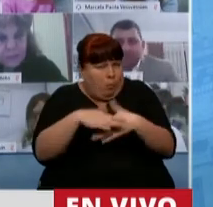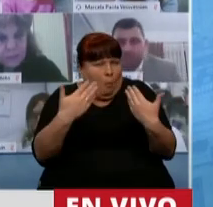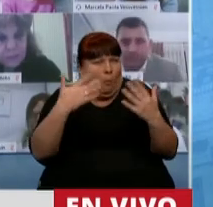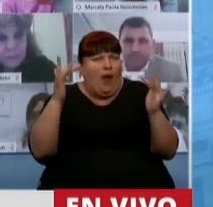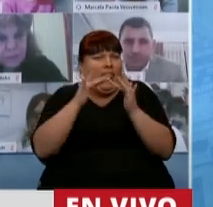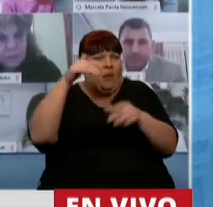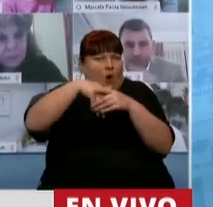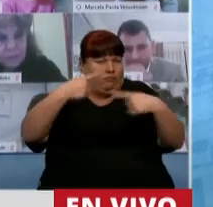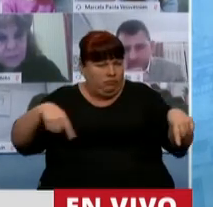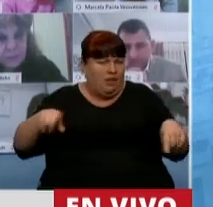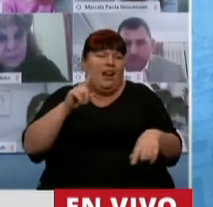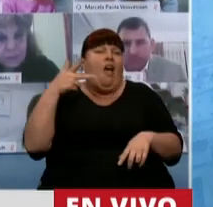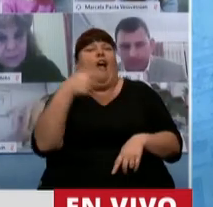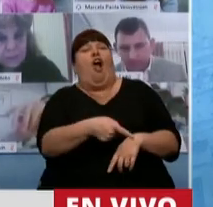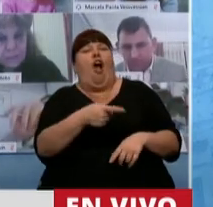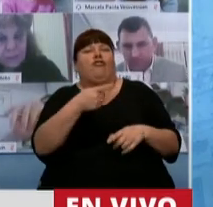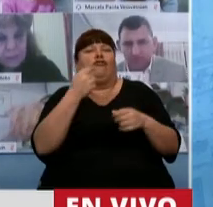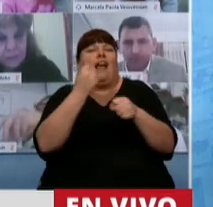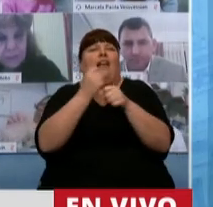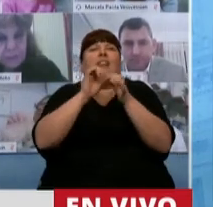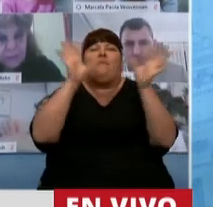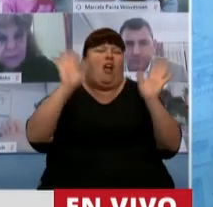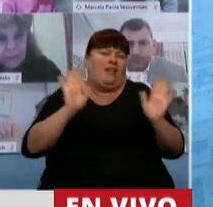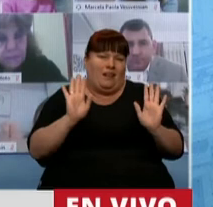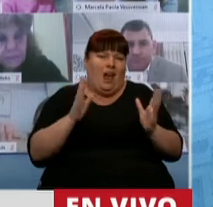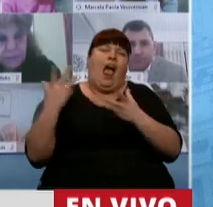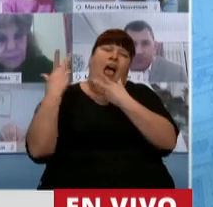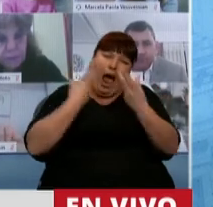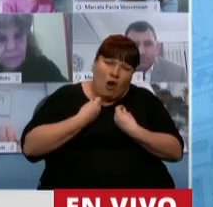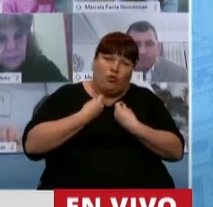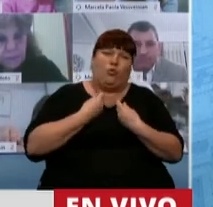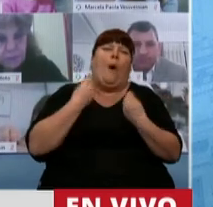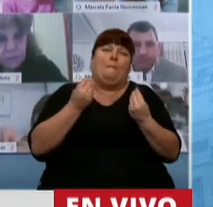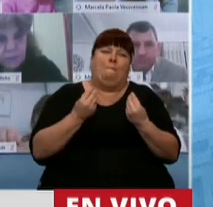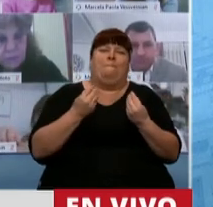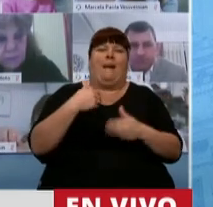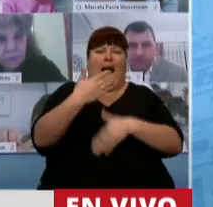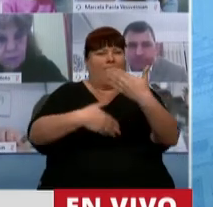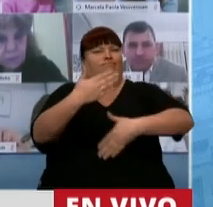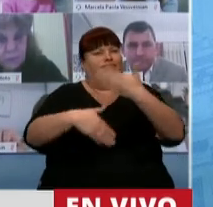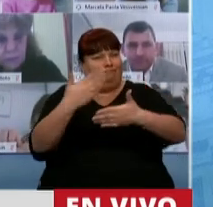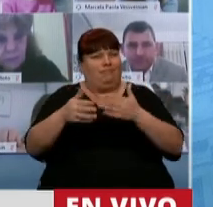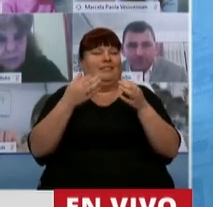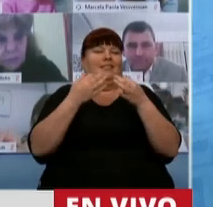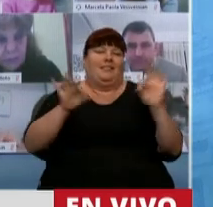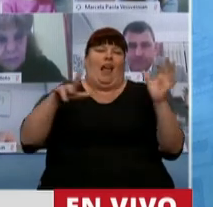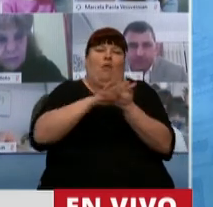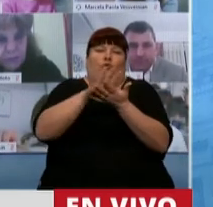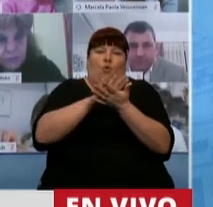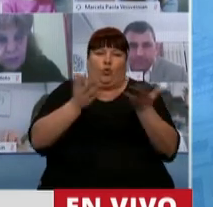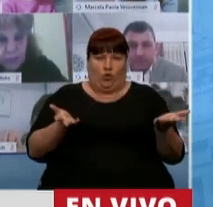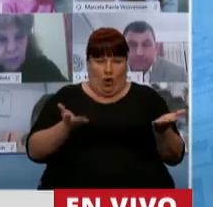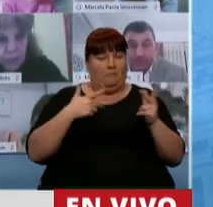habilitado. No impidan el funcionamiento democrático, ayúdennos a que podamos avanzar y salir de esta situación.